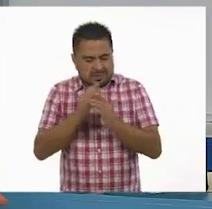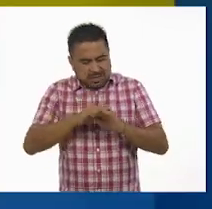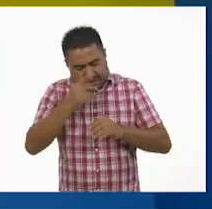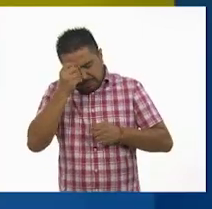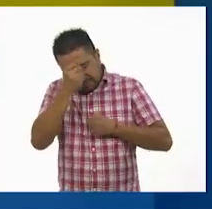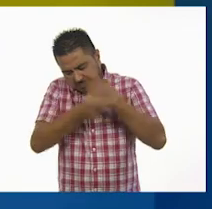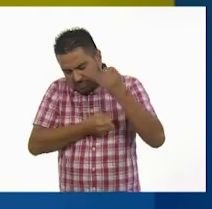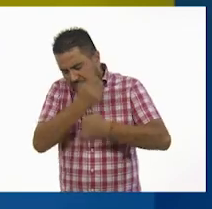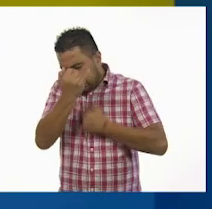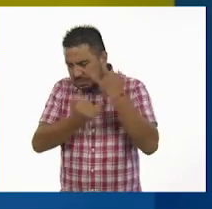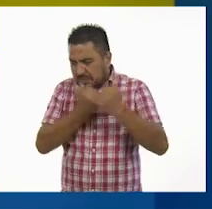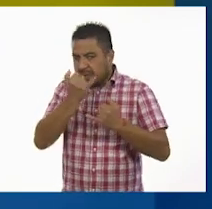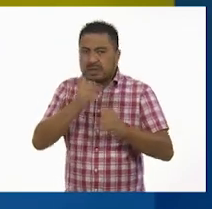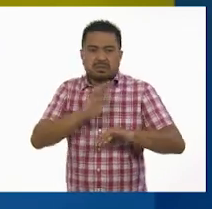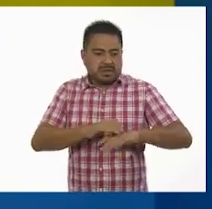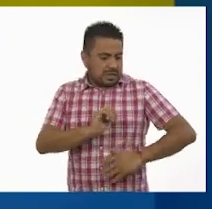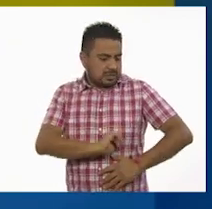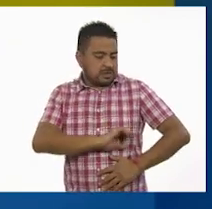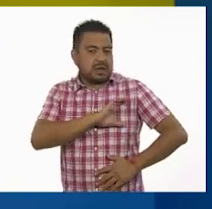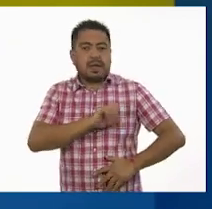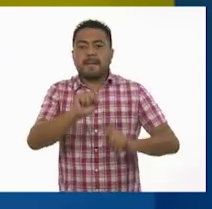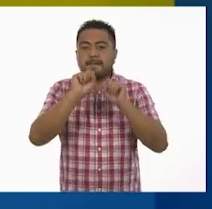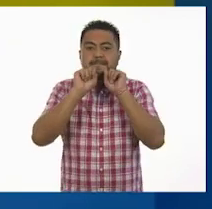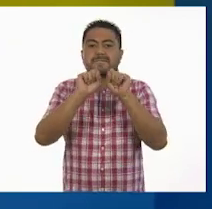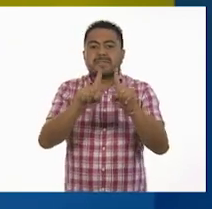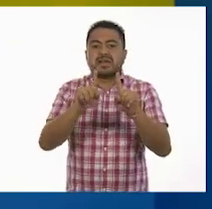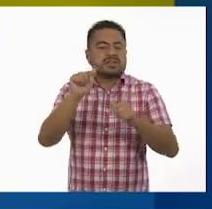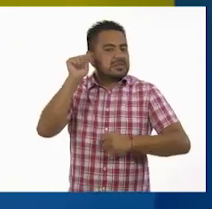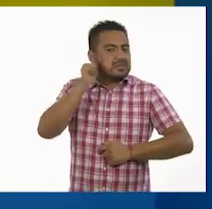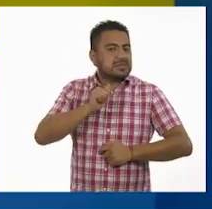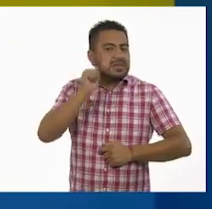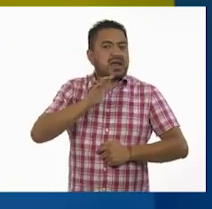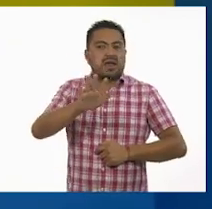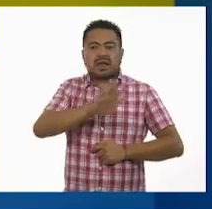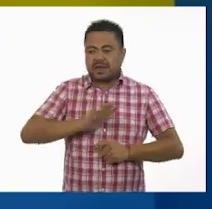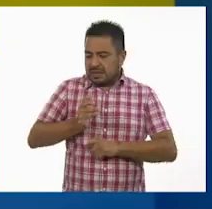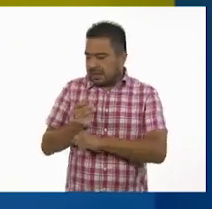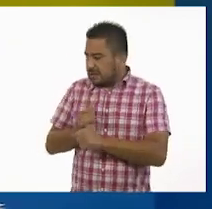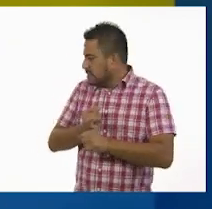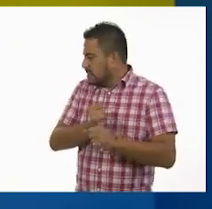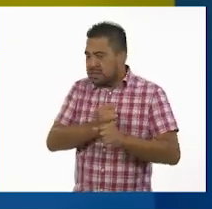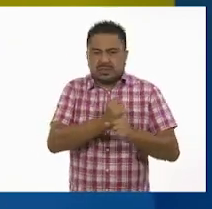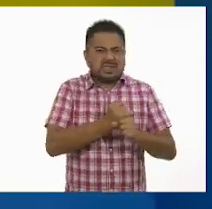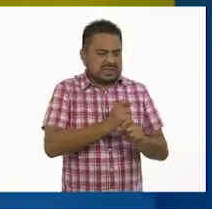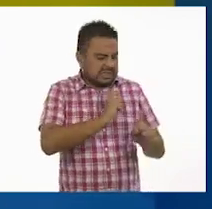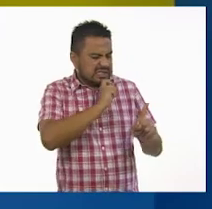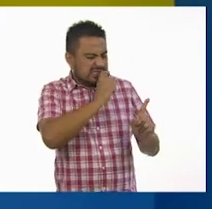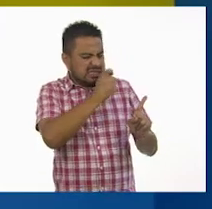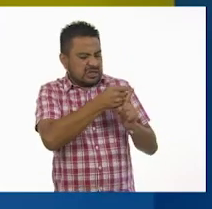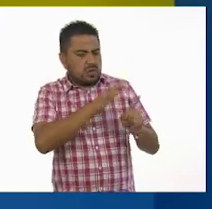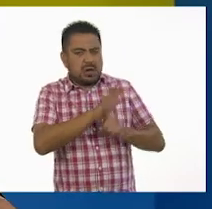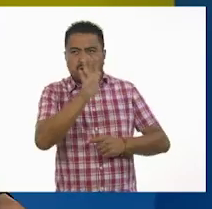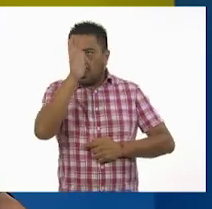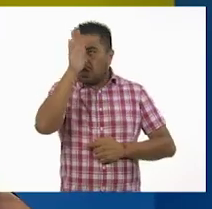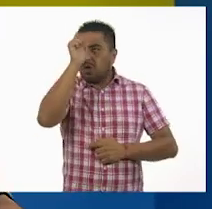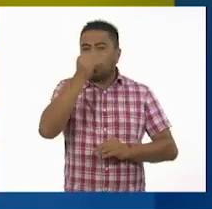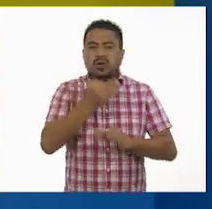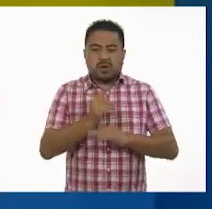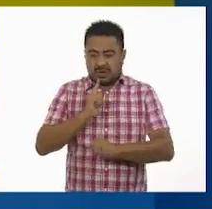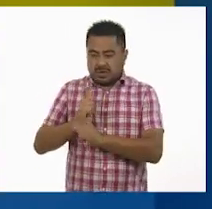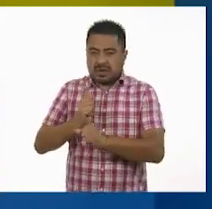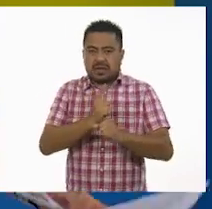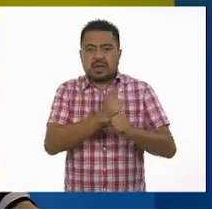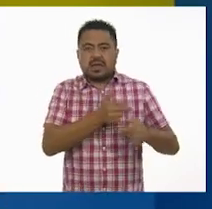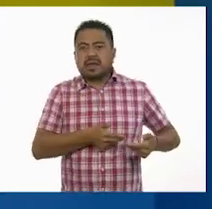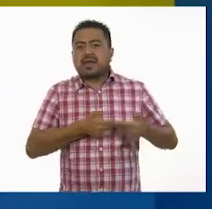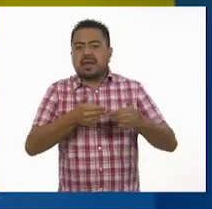Y mucho entusiasmo y mucho entusiasmo también lo de siempre haber investigado pues qué son los conceptos que estamos viendo y en